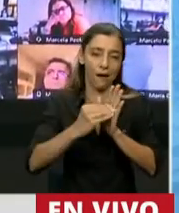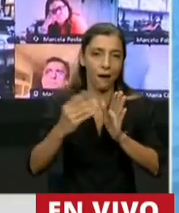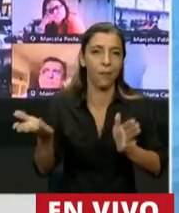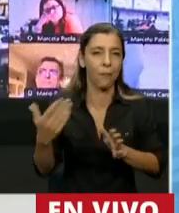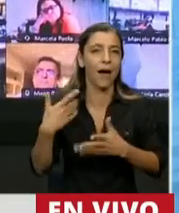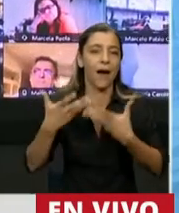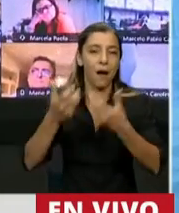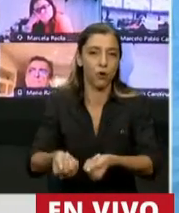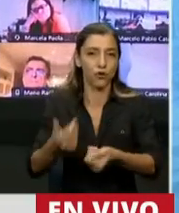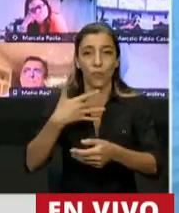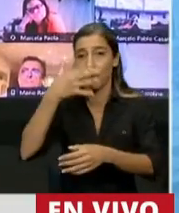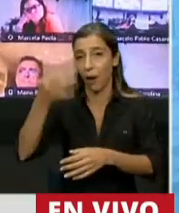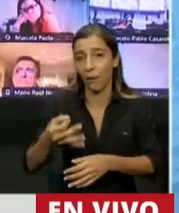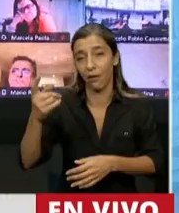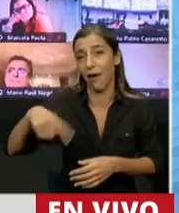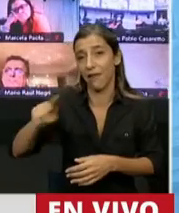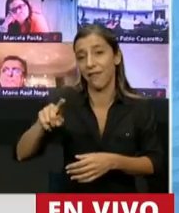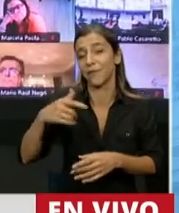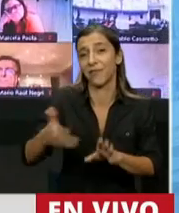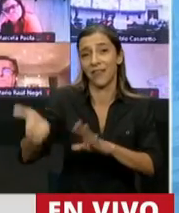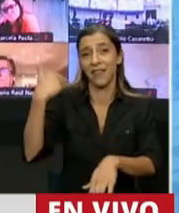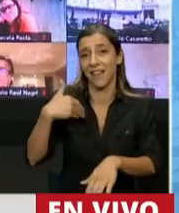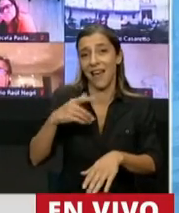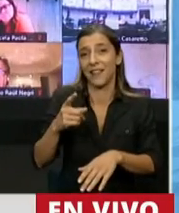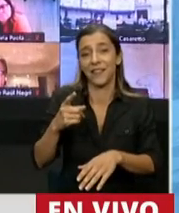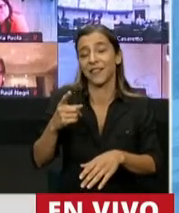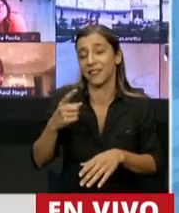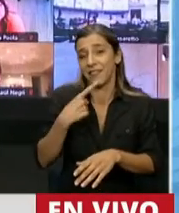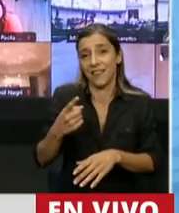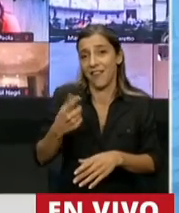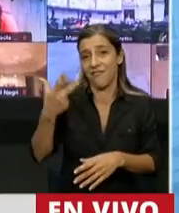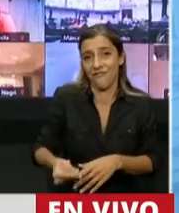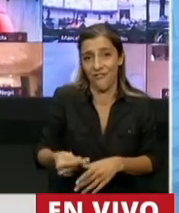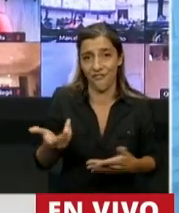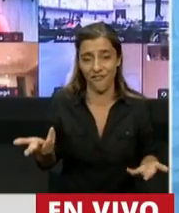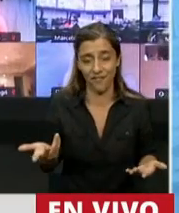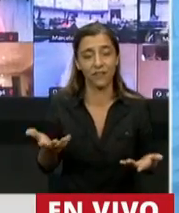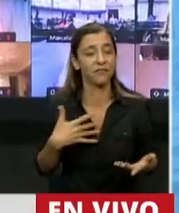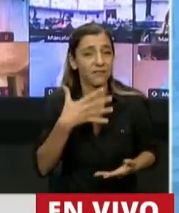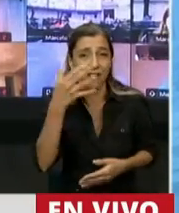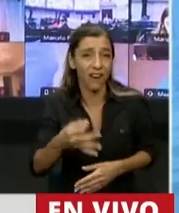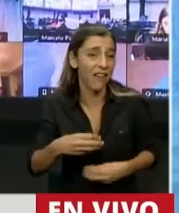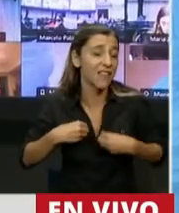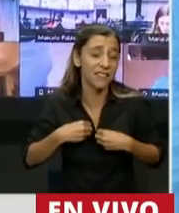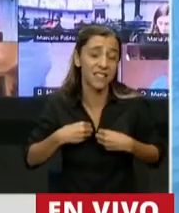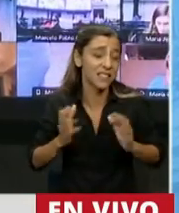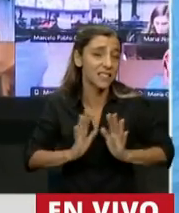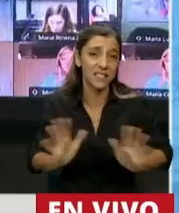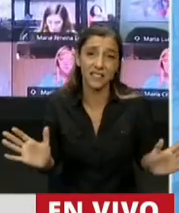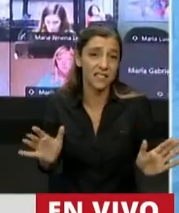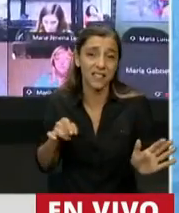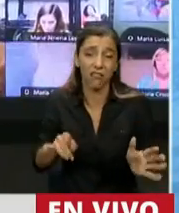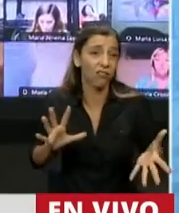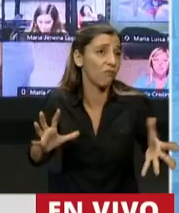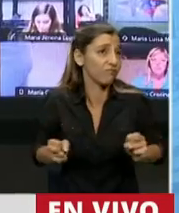que cuando se les presenta la oportunidad de tratarle de votarla afirmativamente, lo impiden. Me siento agraviada entonces ante